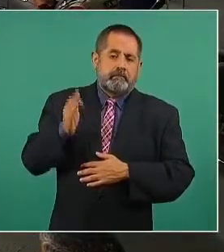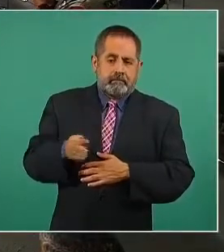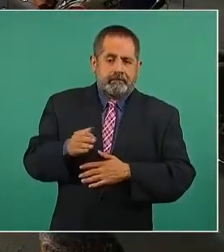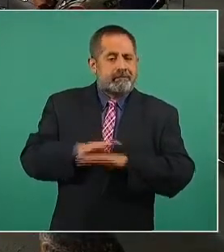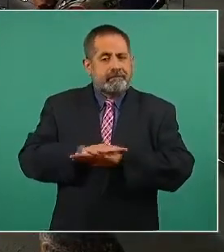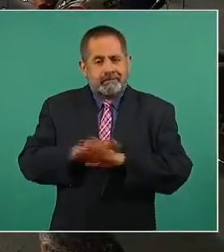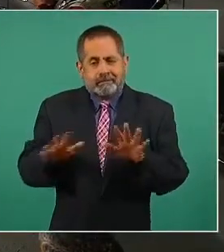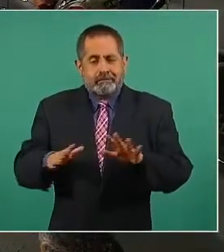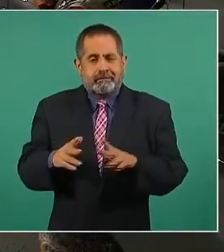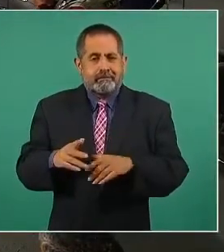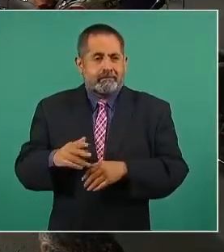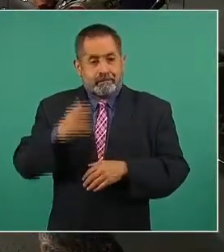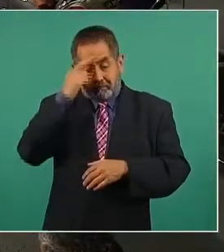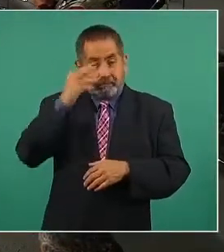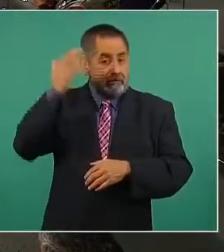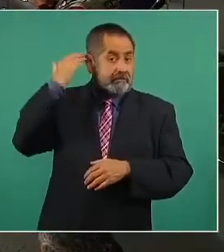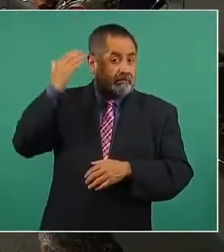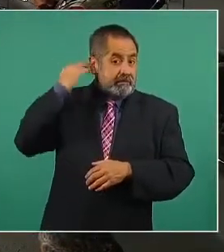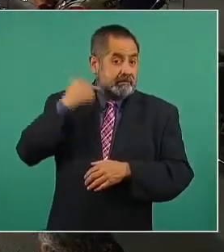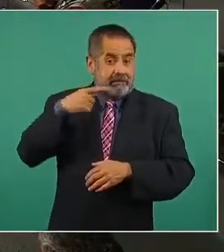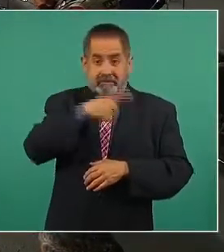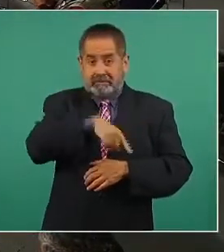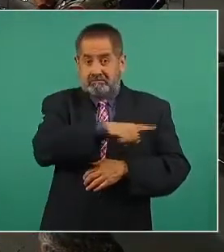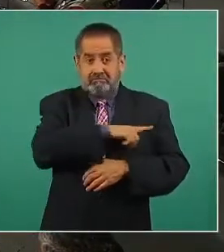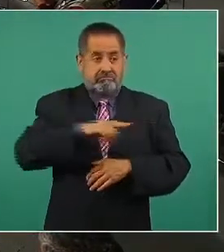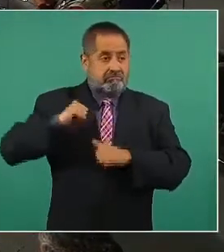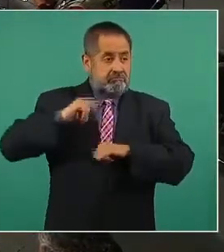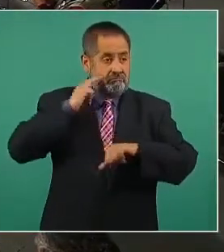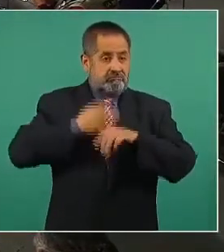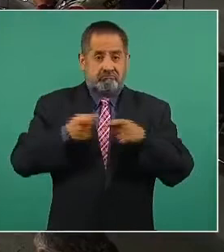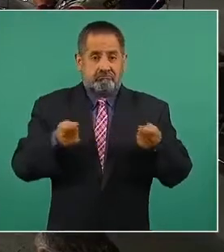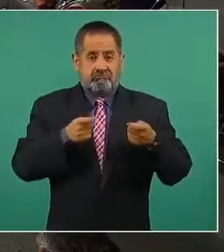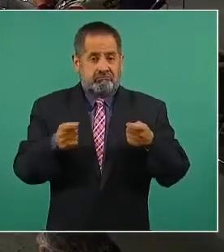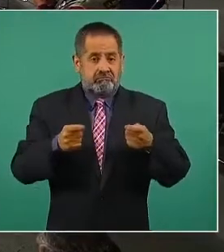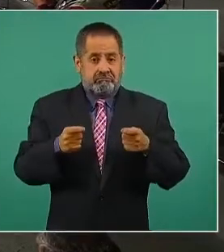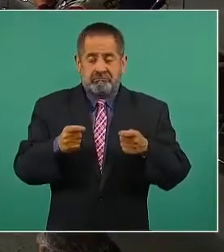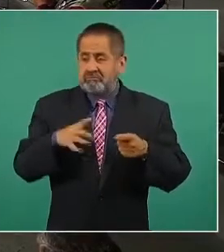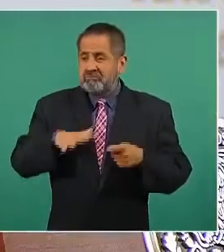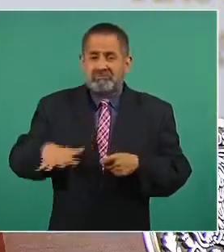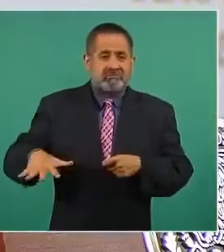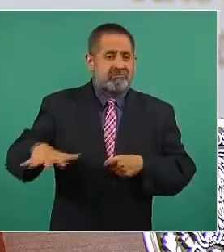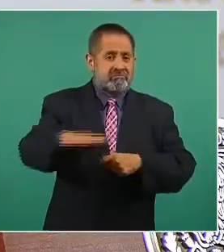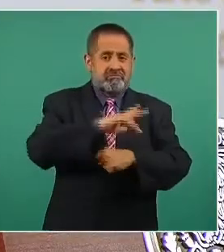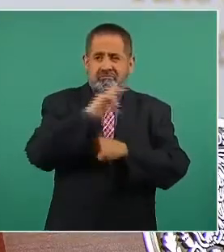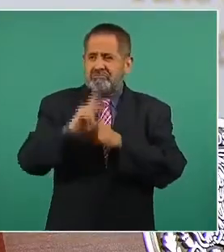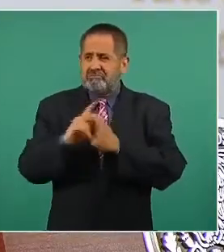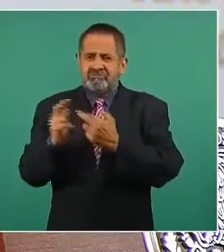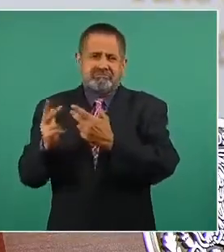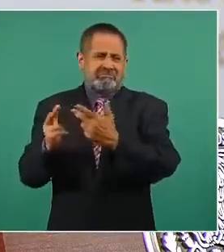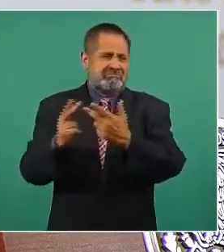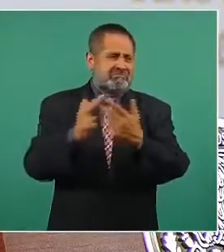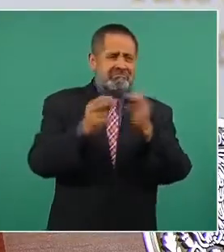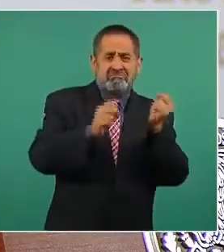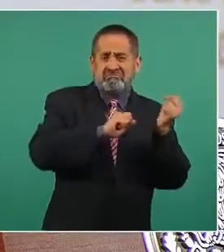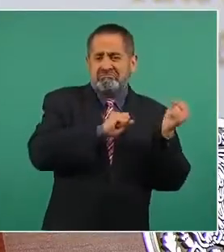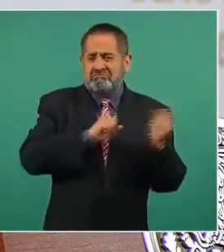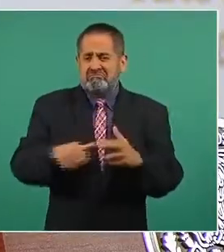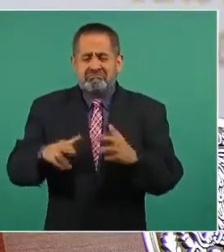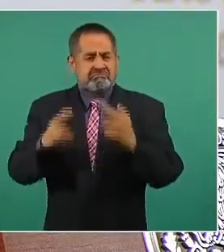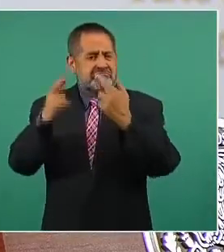dejaron el país destruido en todo,